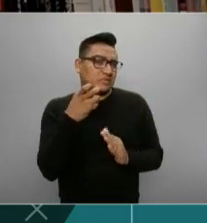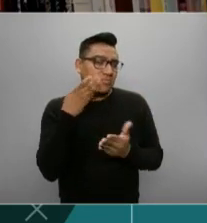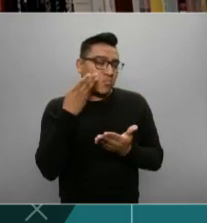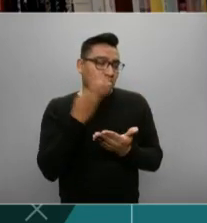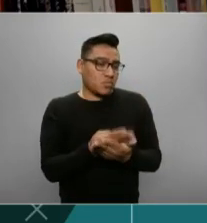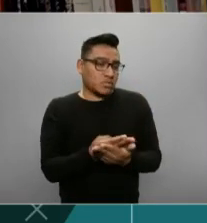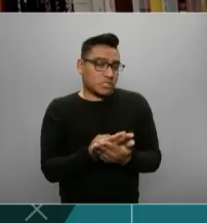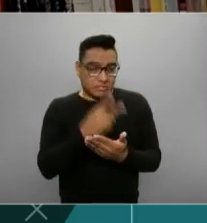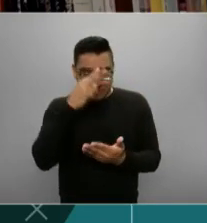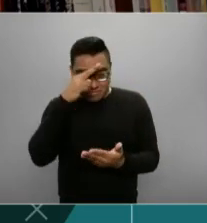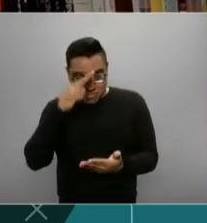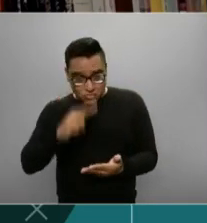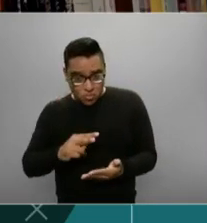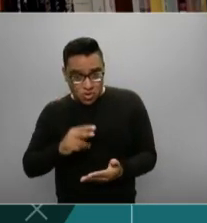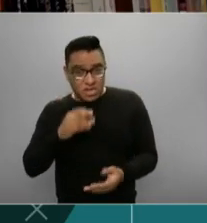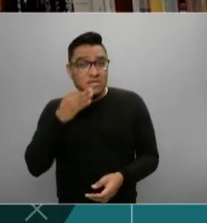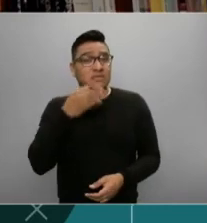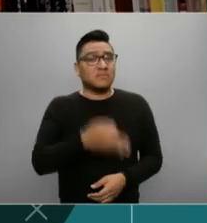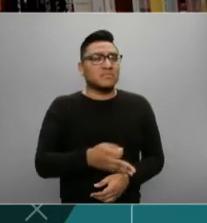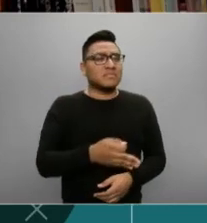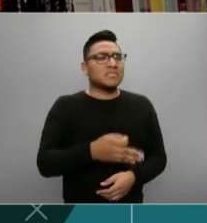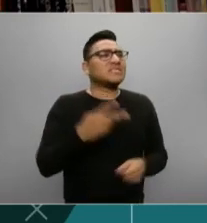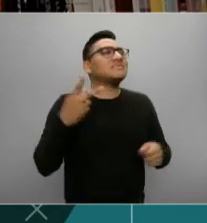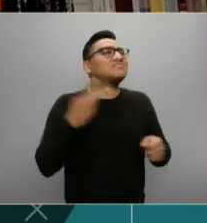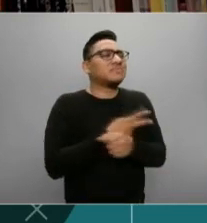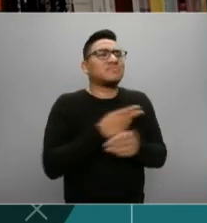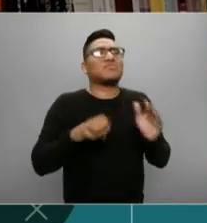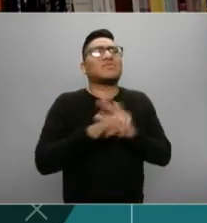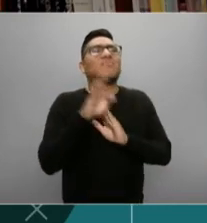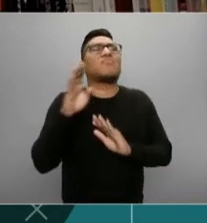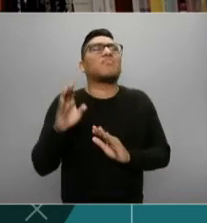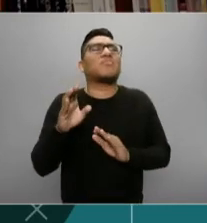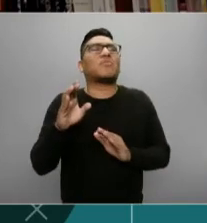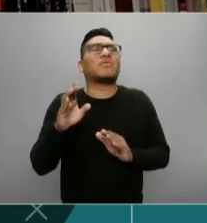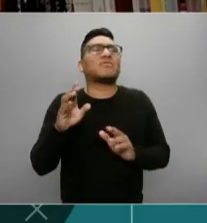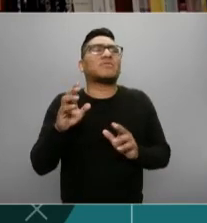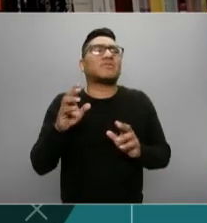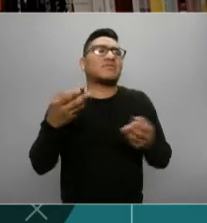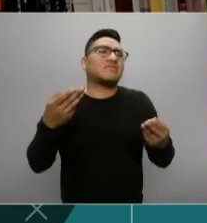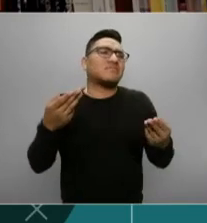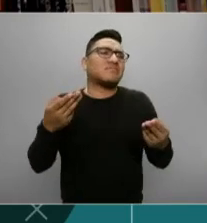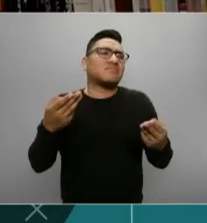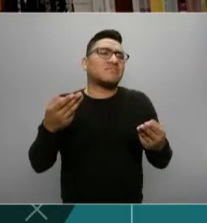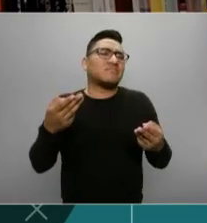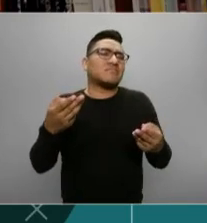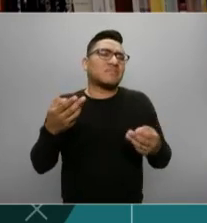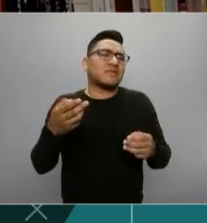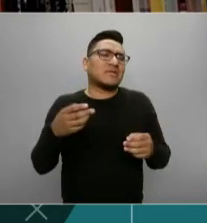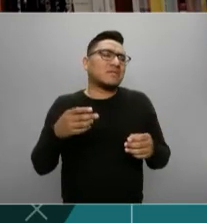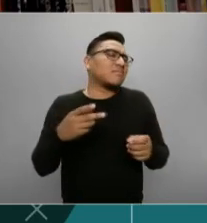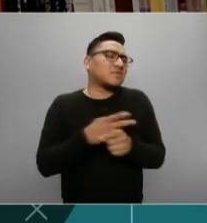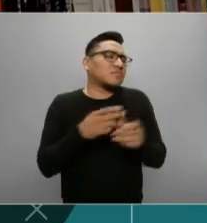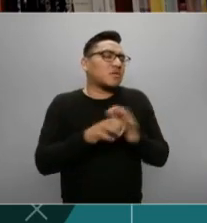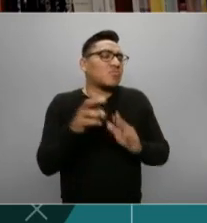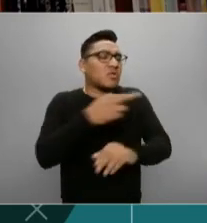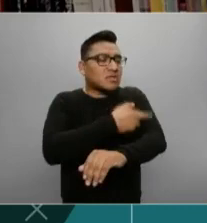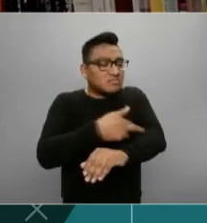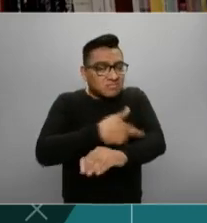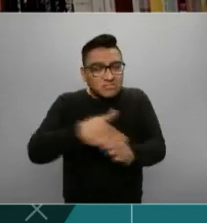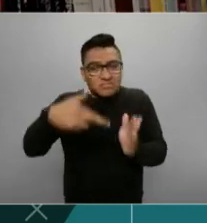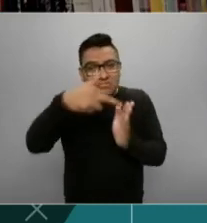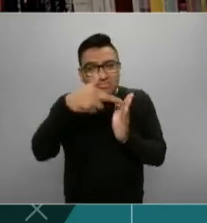¿Qué estaría sucediendo en el mercado? ¿Qué tipo de medidas entrarían en vigor? ¿Cómo se